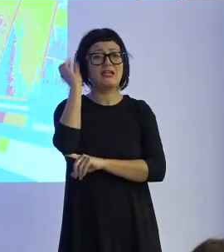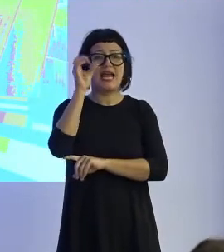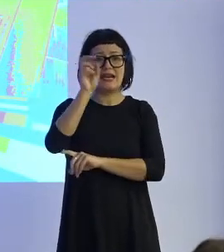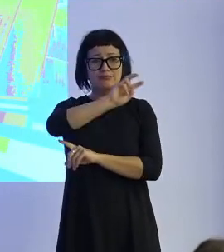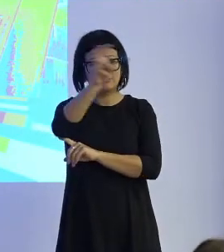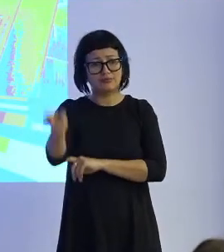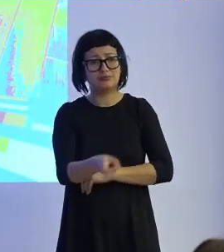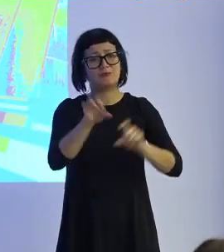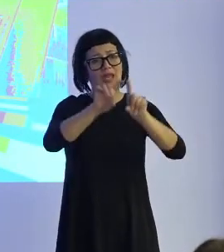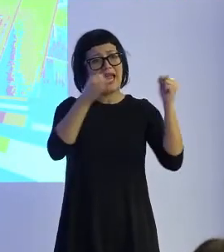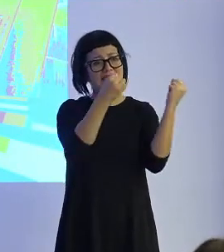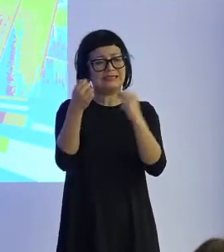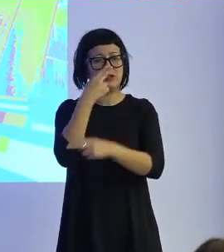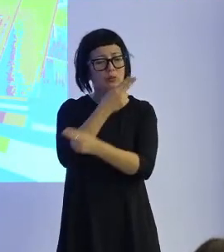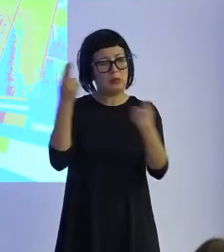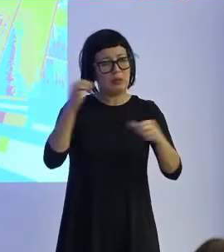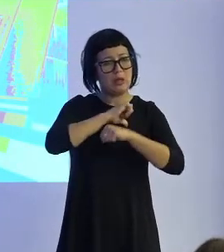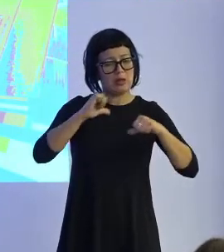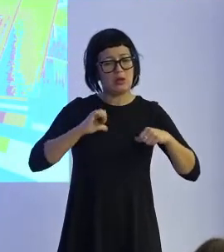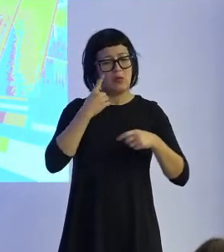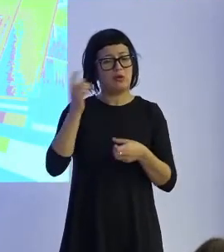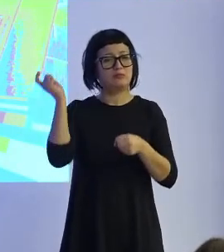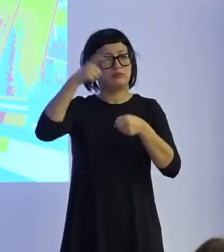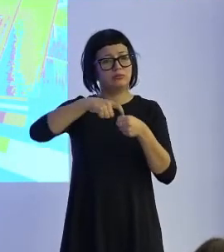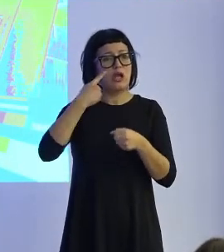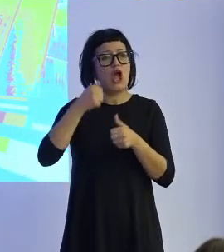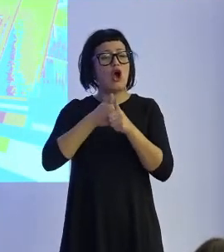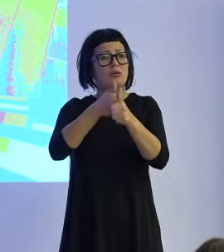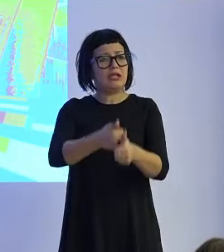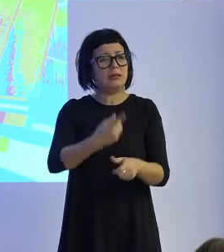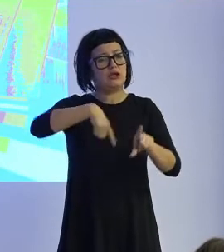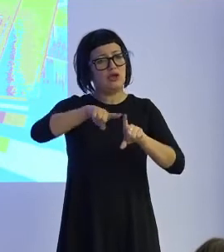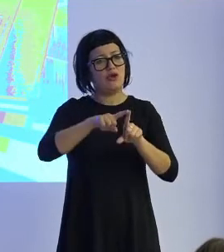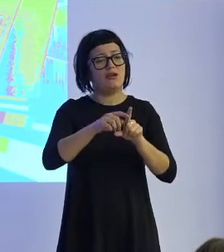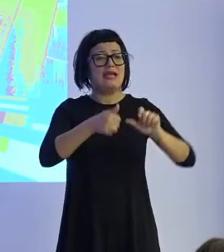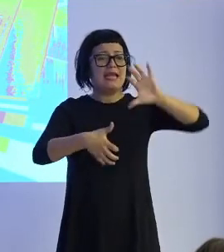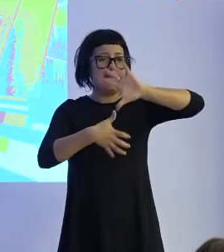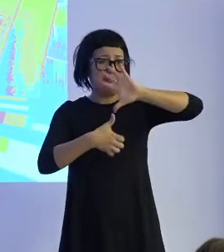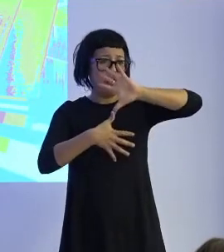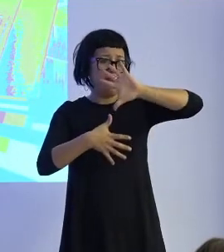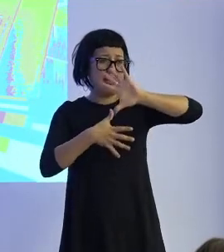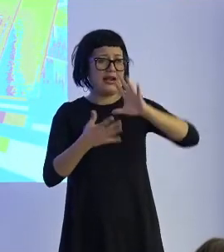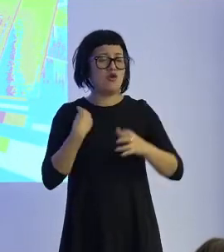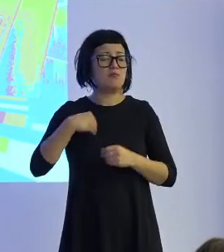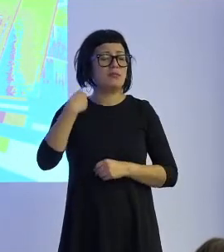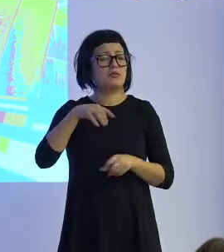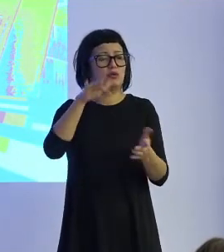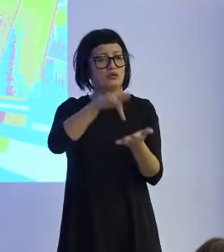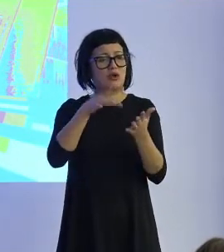y con su pertenencia al Observatorio Iberoamericano de Protección de Datos, AENATIC y ADENAE.